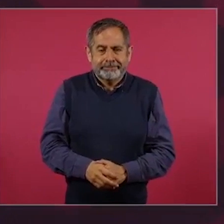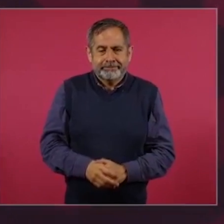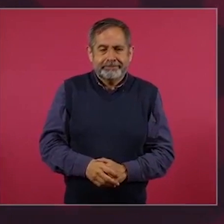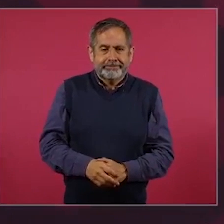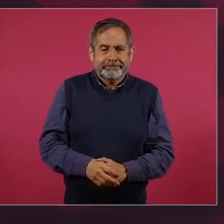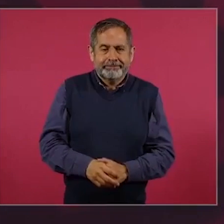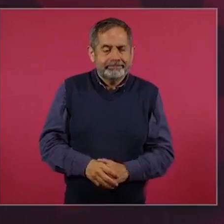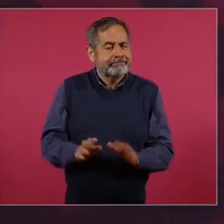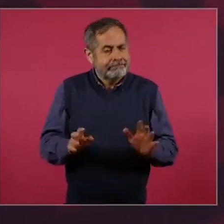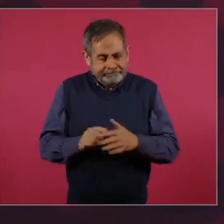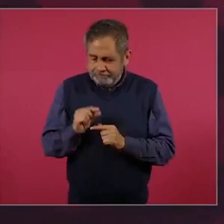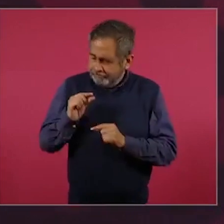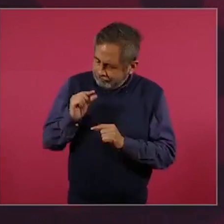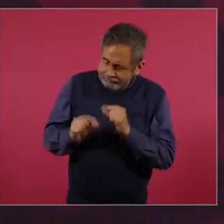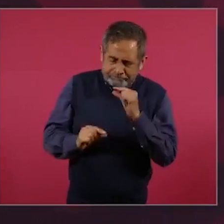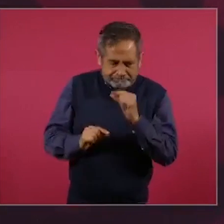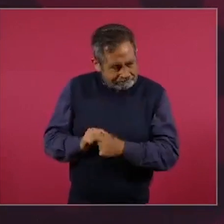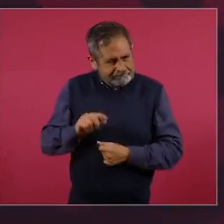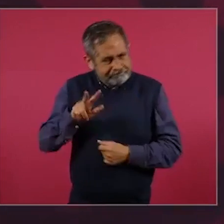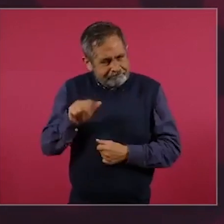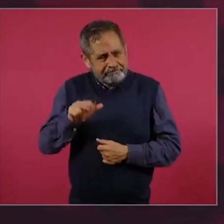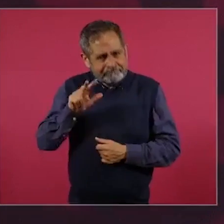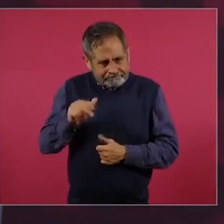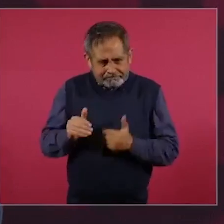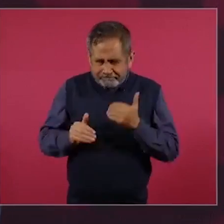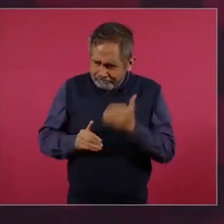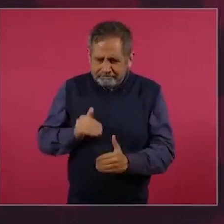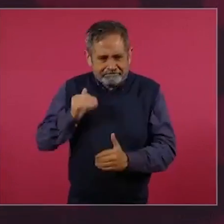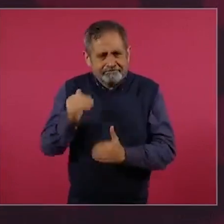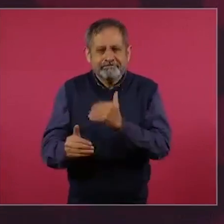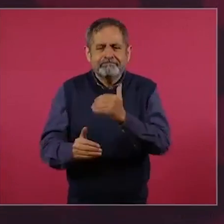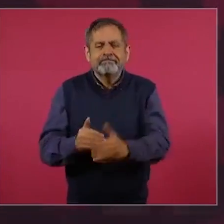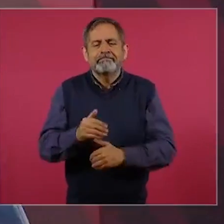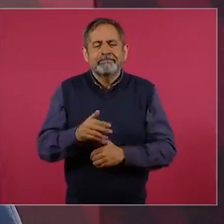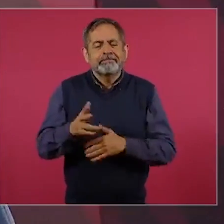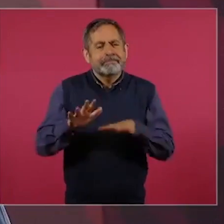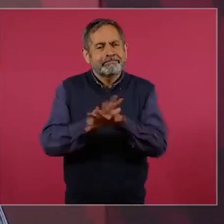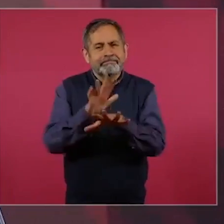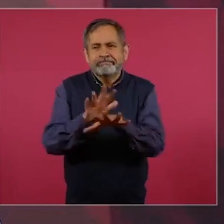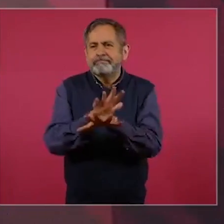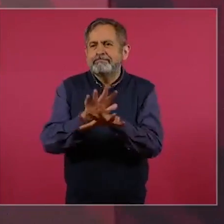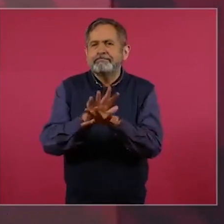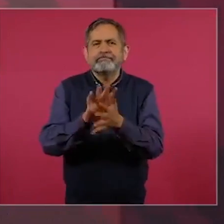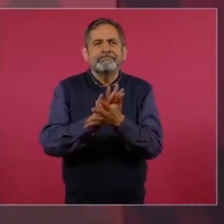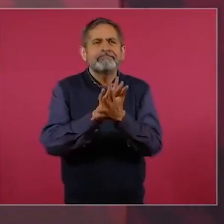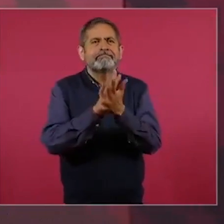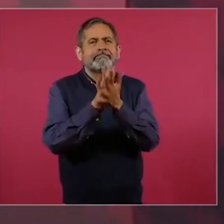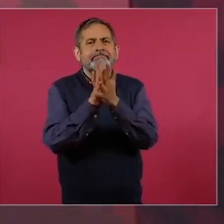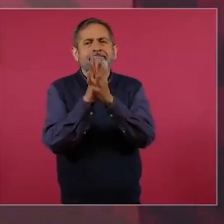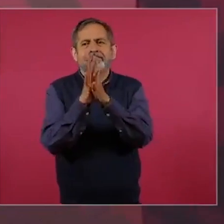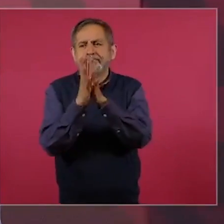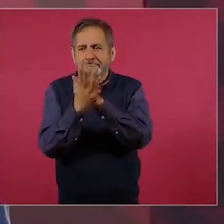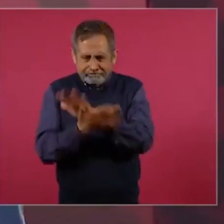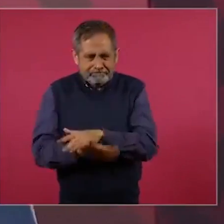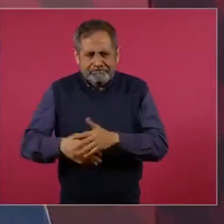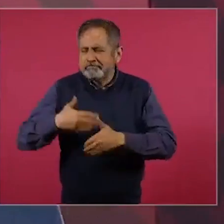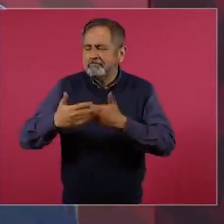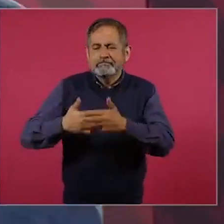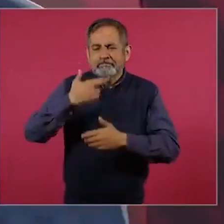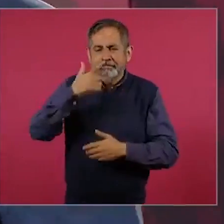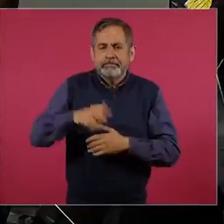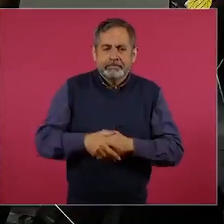Pero ahí va, poco a poco, poco a poco van cambiando las cosas para bien.